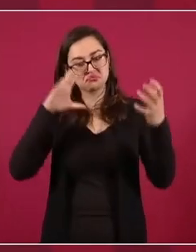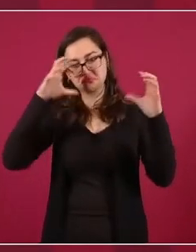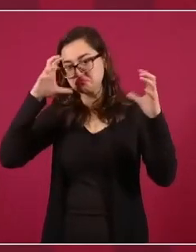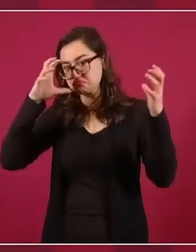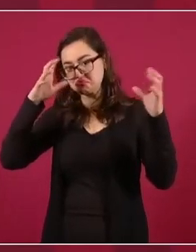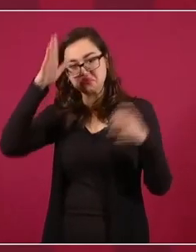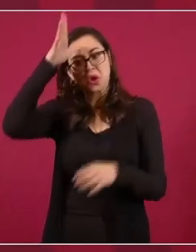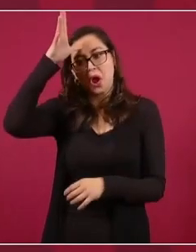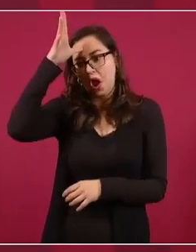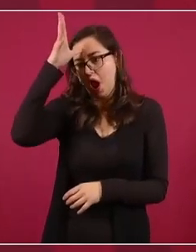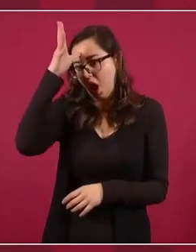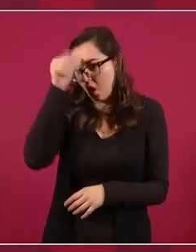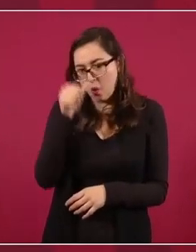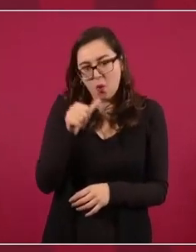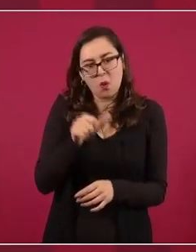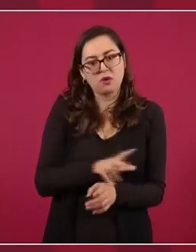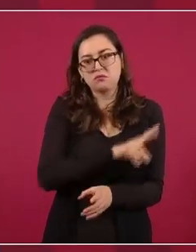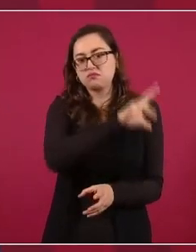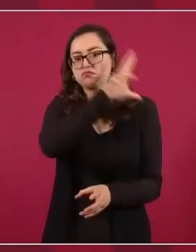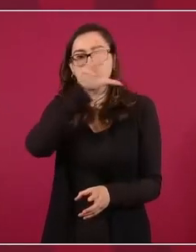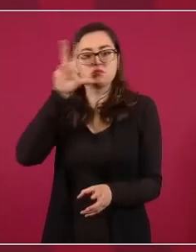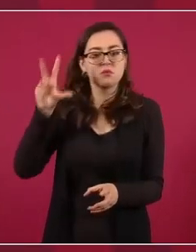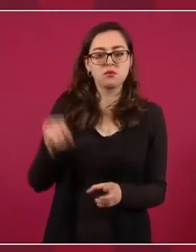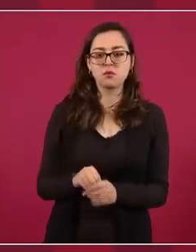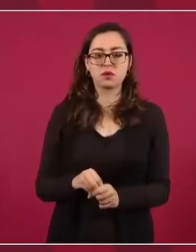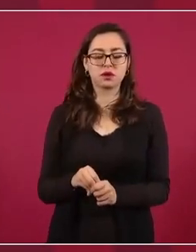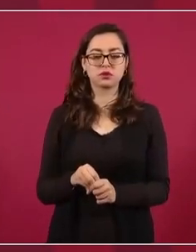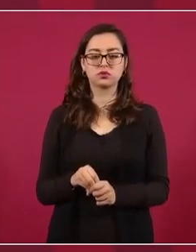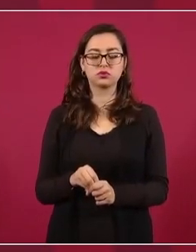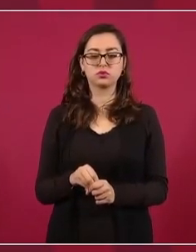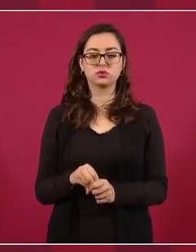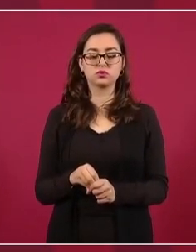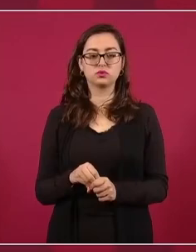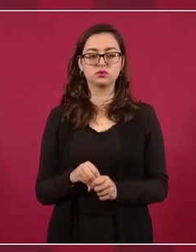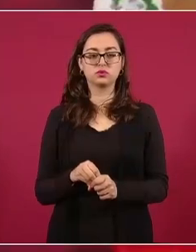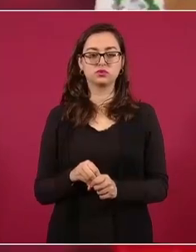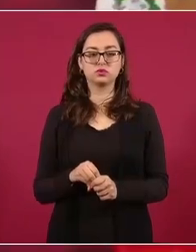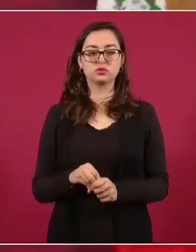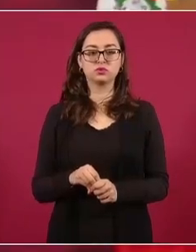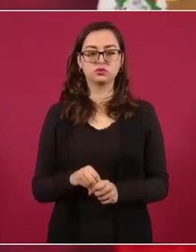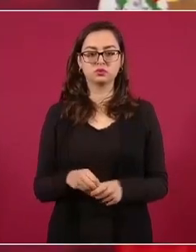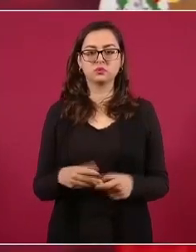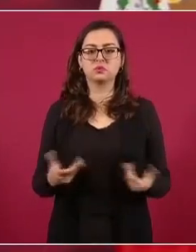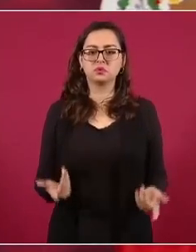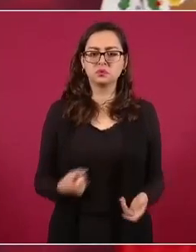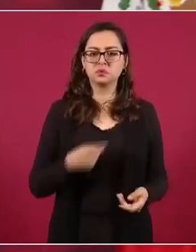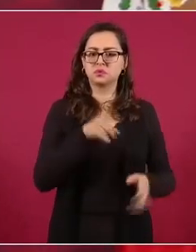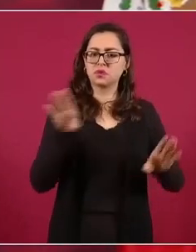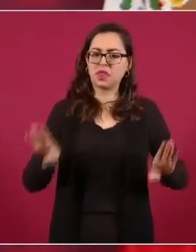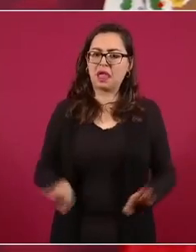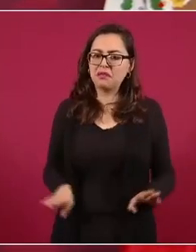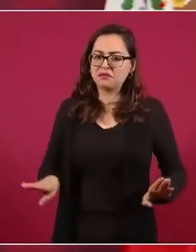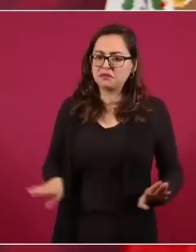llamó mucho la atención la actitud propositiva,